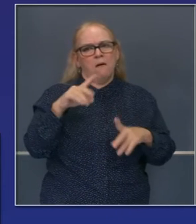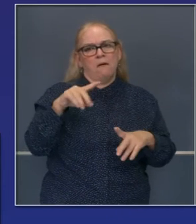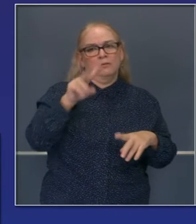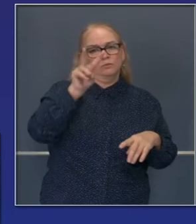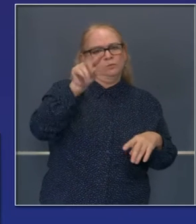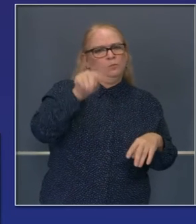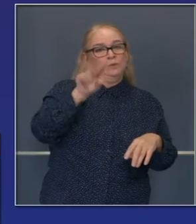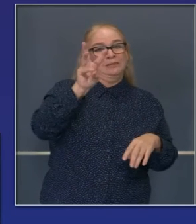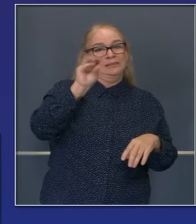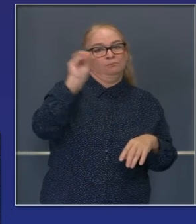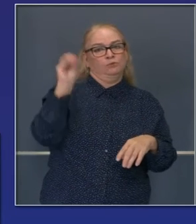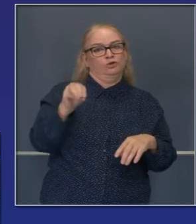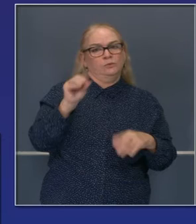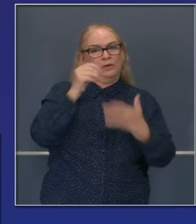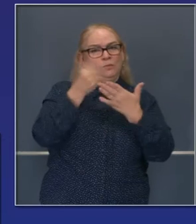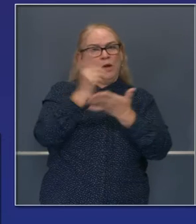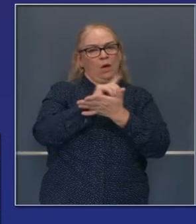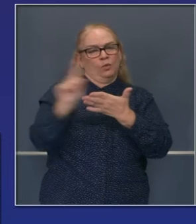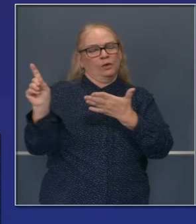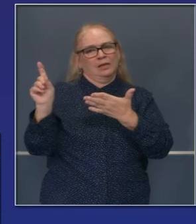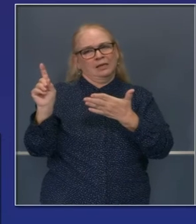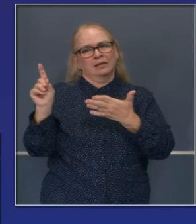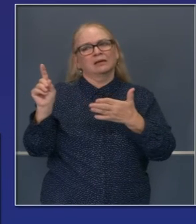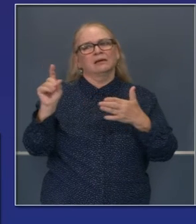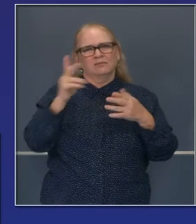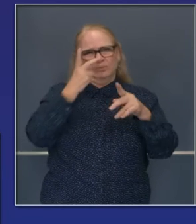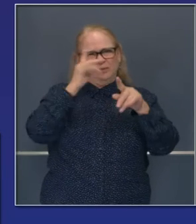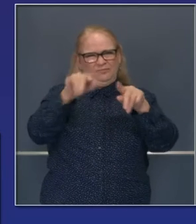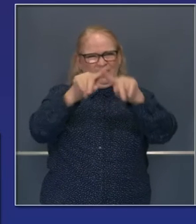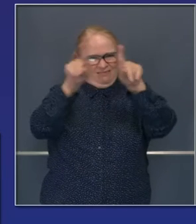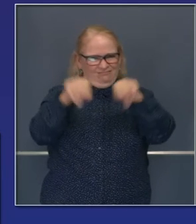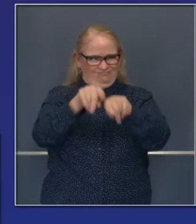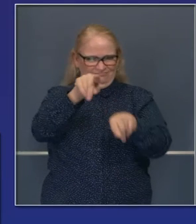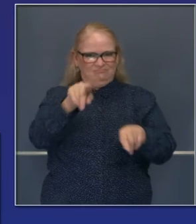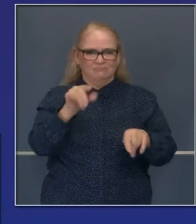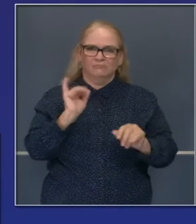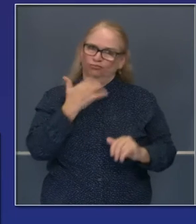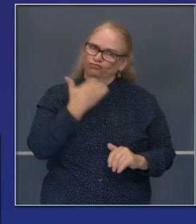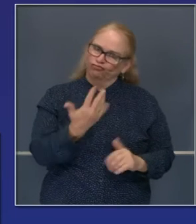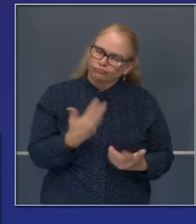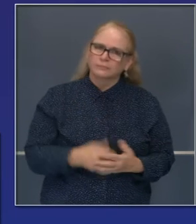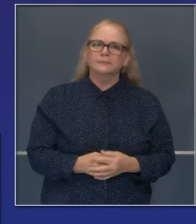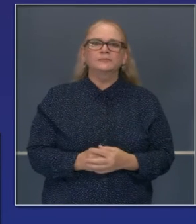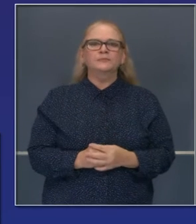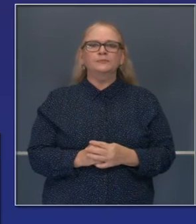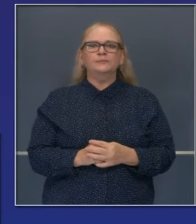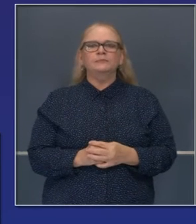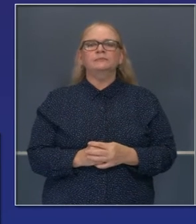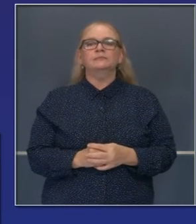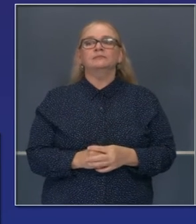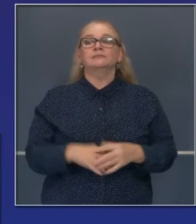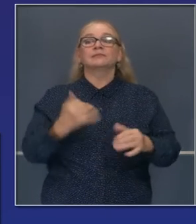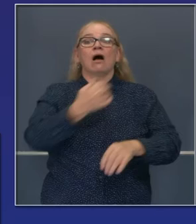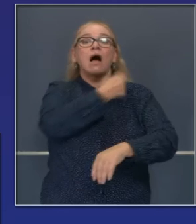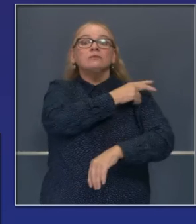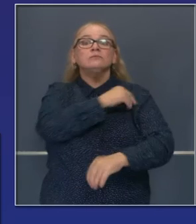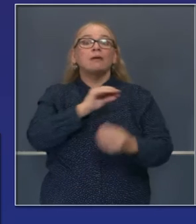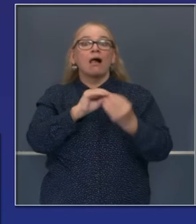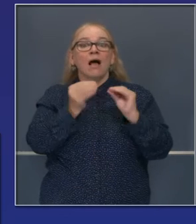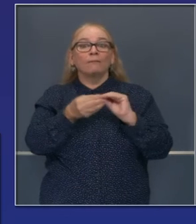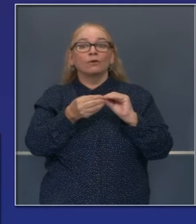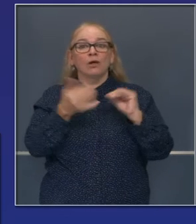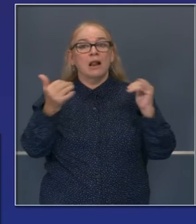estable a 2.6% en los últimos siete días. Aquí en la transparencia, 2.8% en los últimos 14 días. Índice de